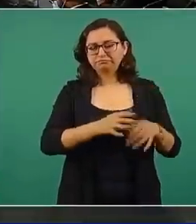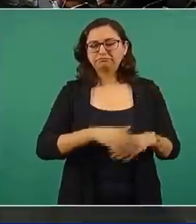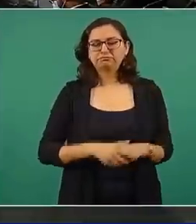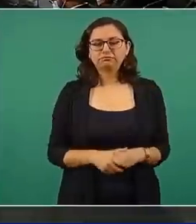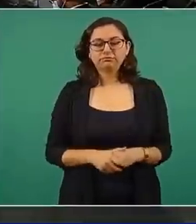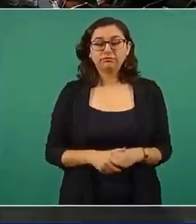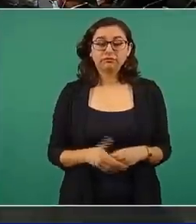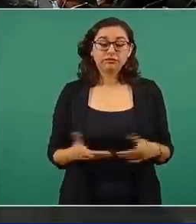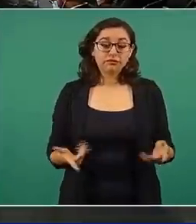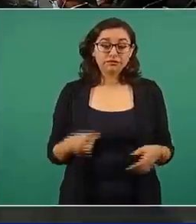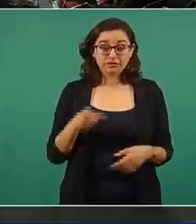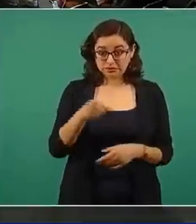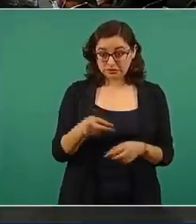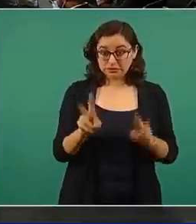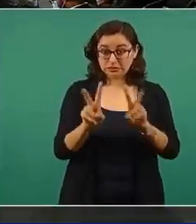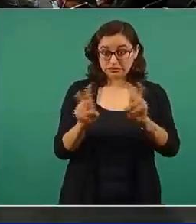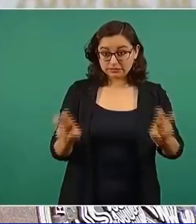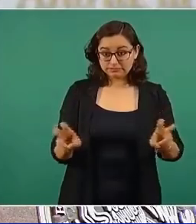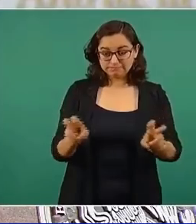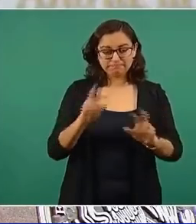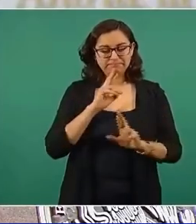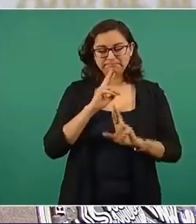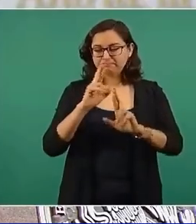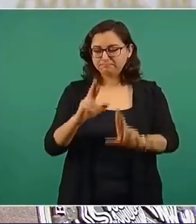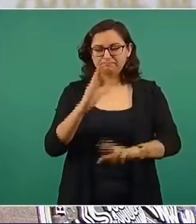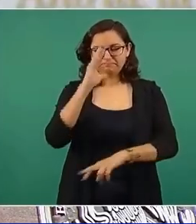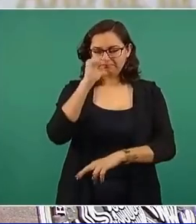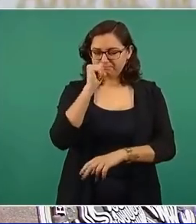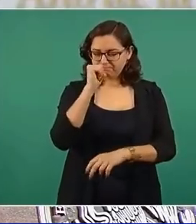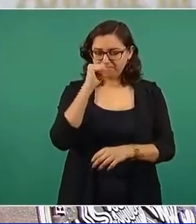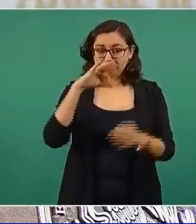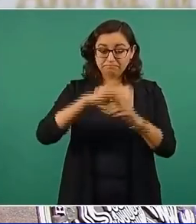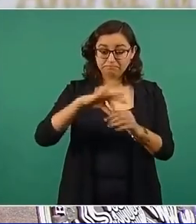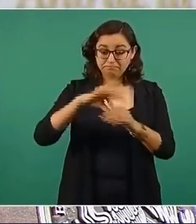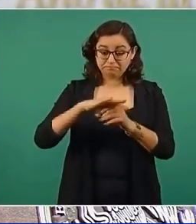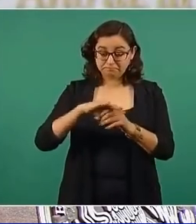a que pase lo de las elecciones y hablamos bien. Bien,